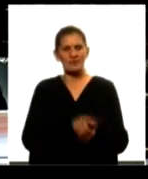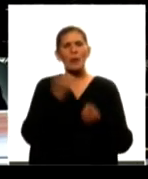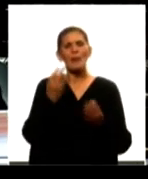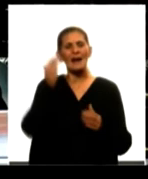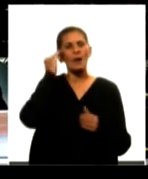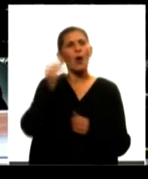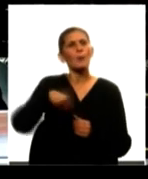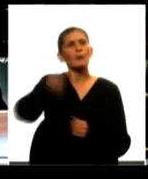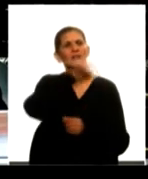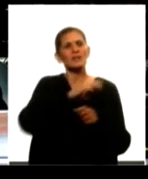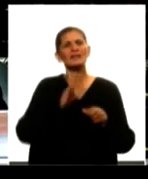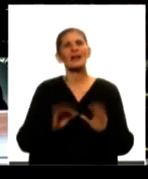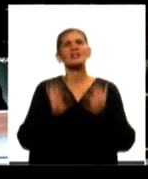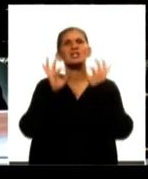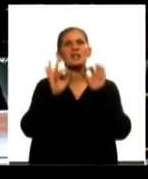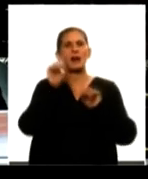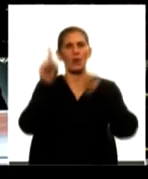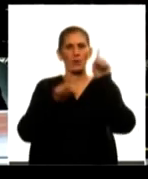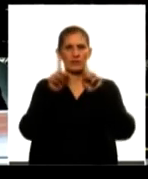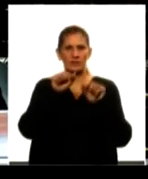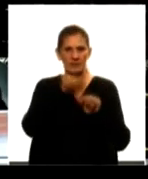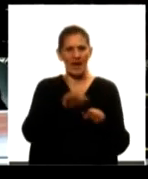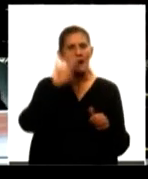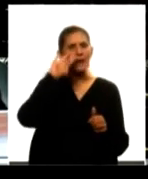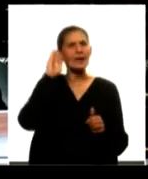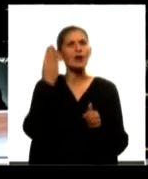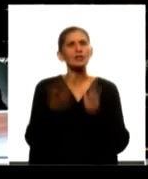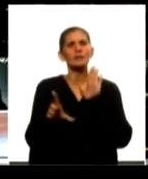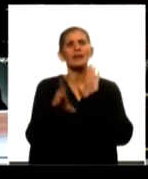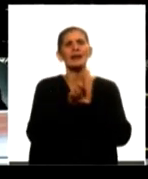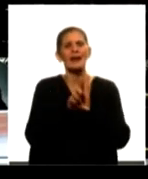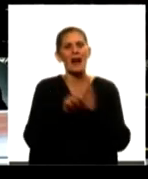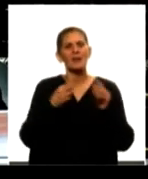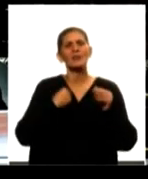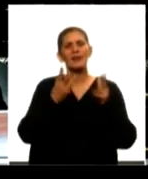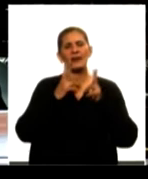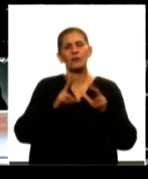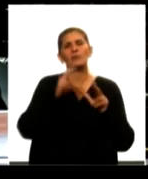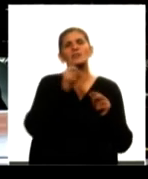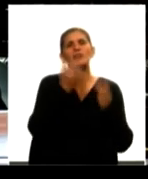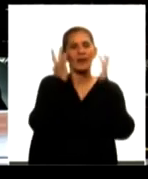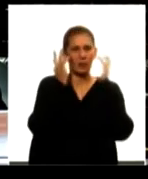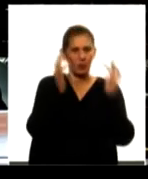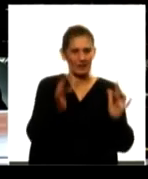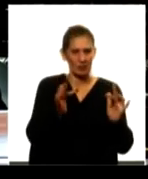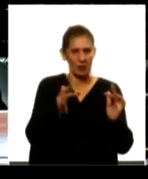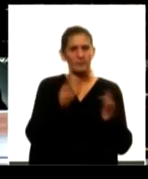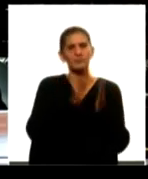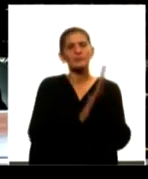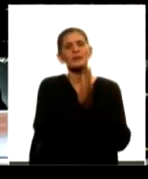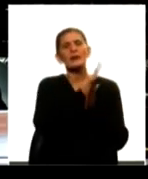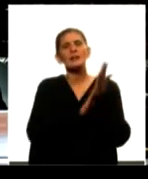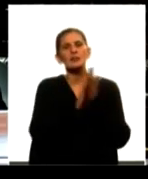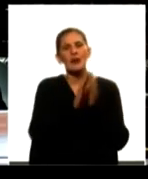tenga carácter universitario. Otorga reconocimiento legal al Consejo de Formación en Educación. Crea el Programa Nacional de